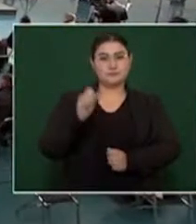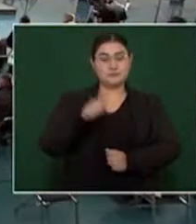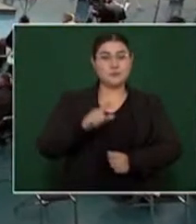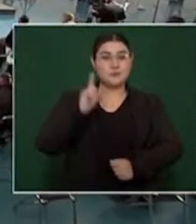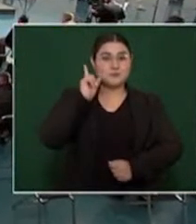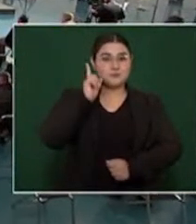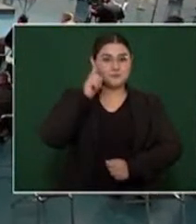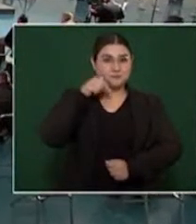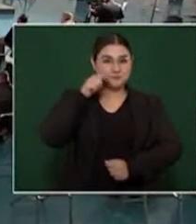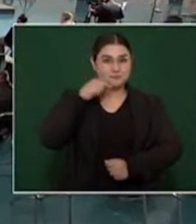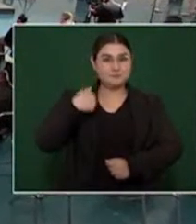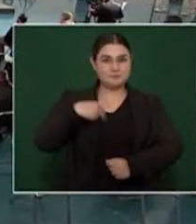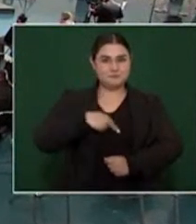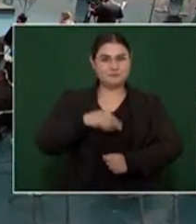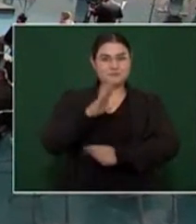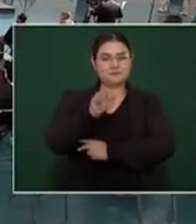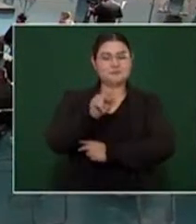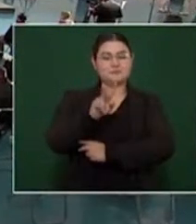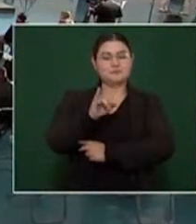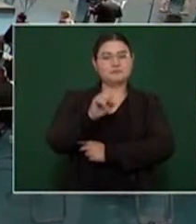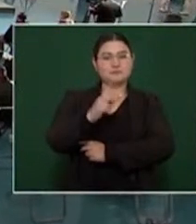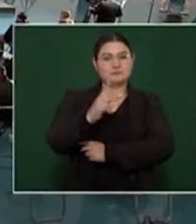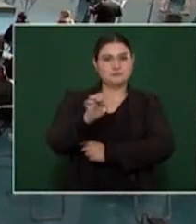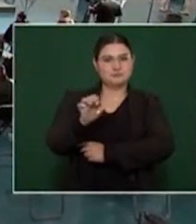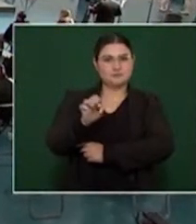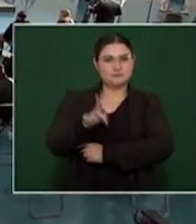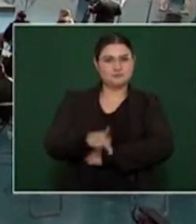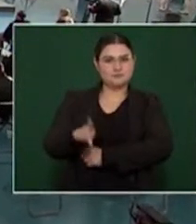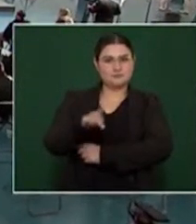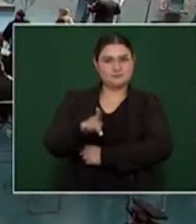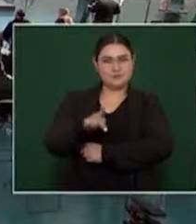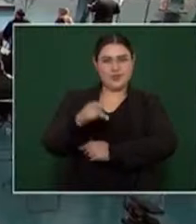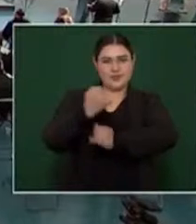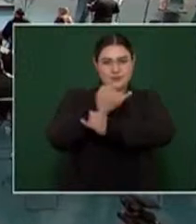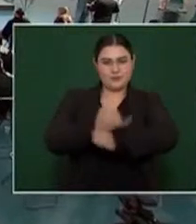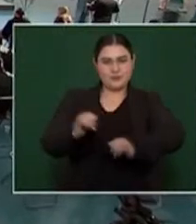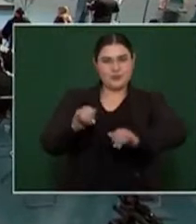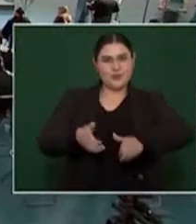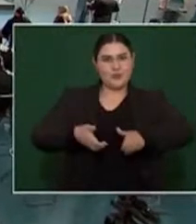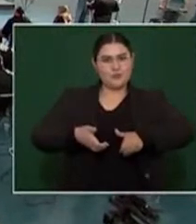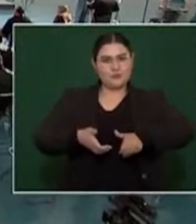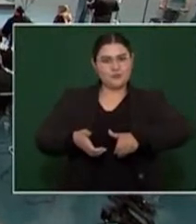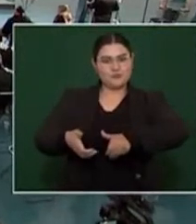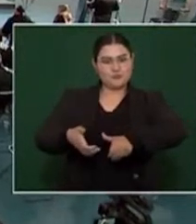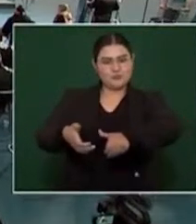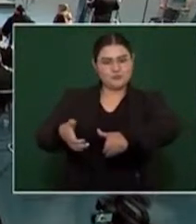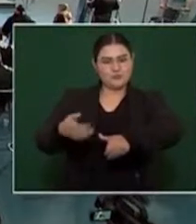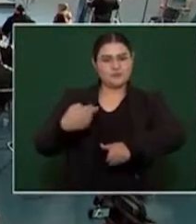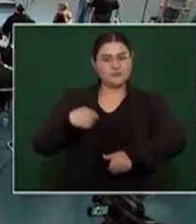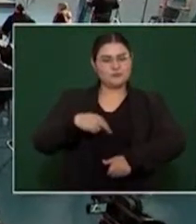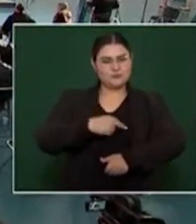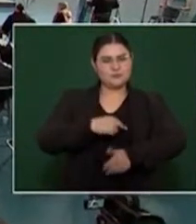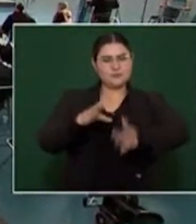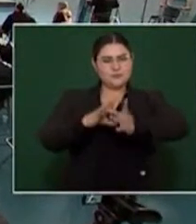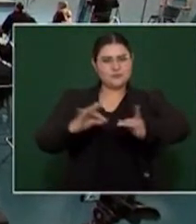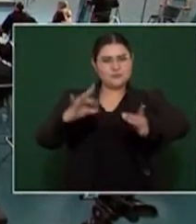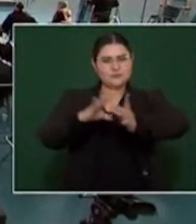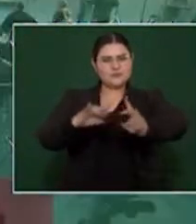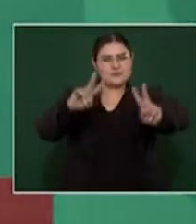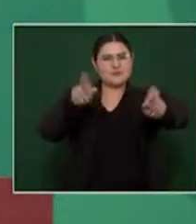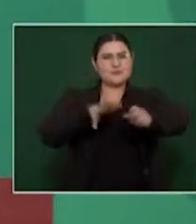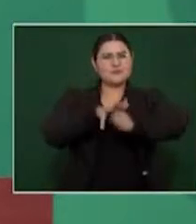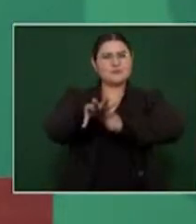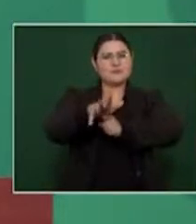pretendía aumentar las multas por injurias al presidente, el mandatario mexicano anunció que buscará derogar esta ley.